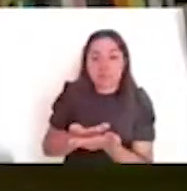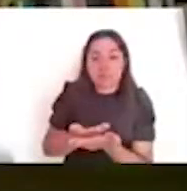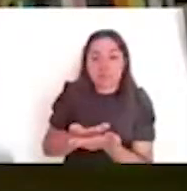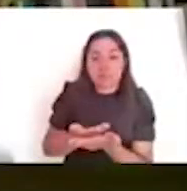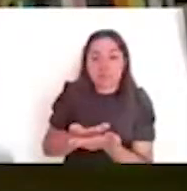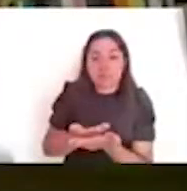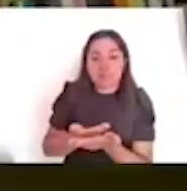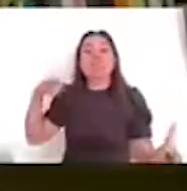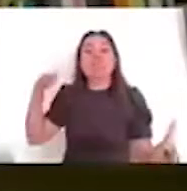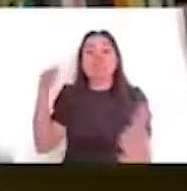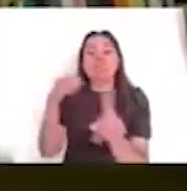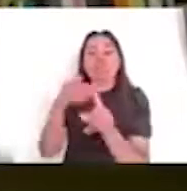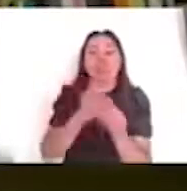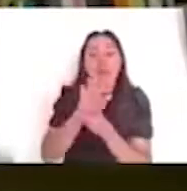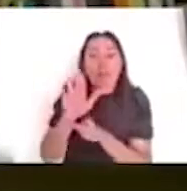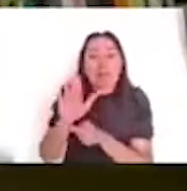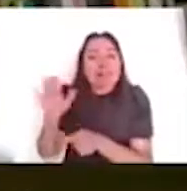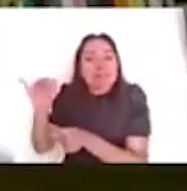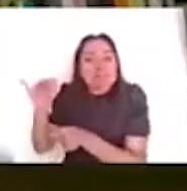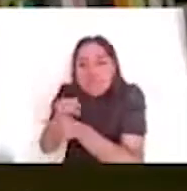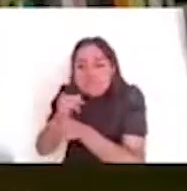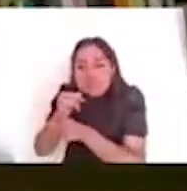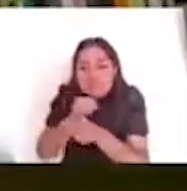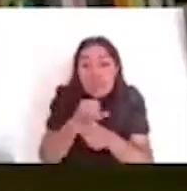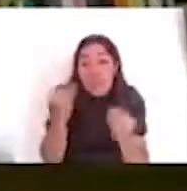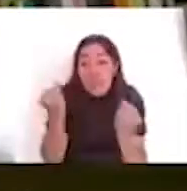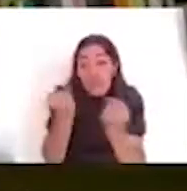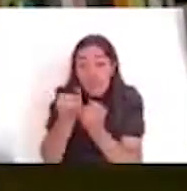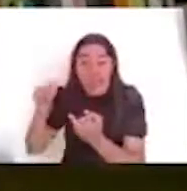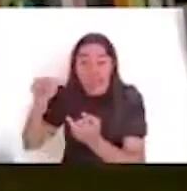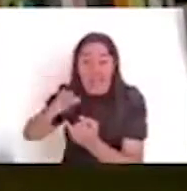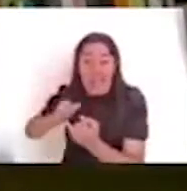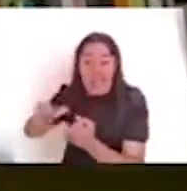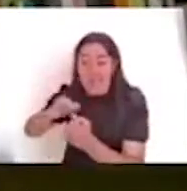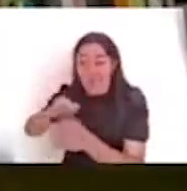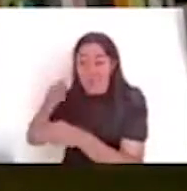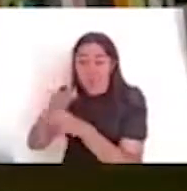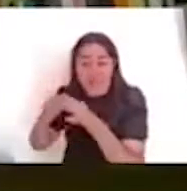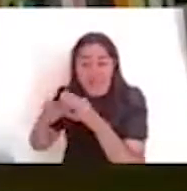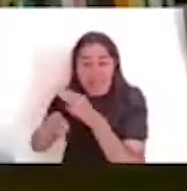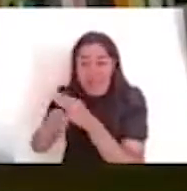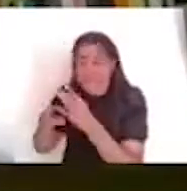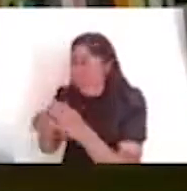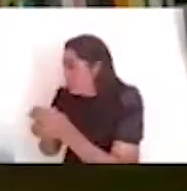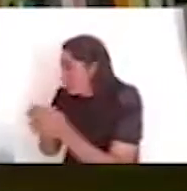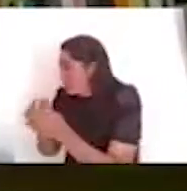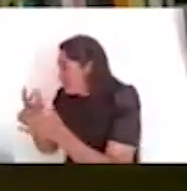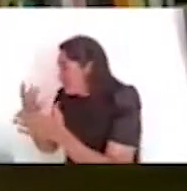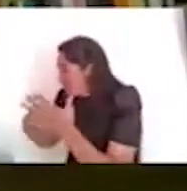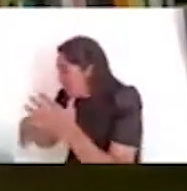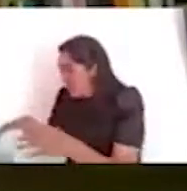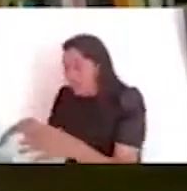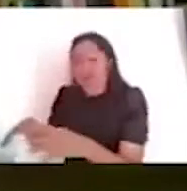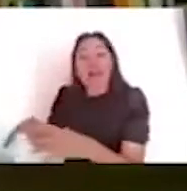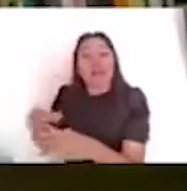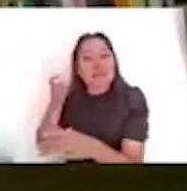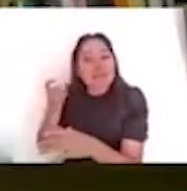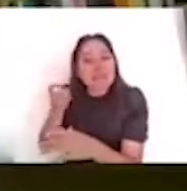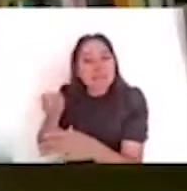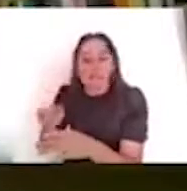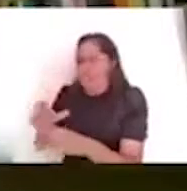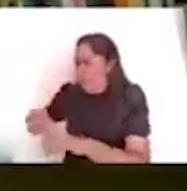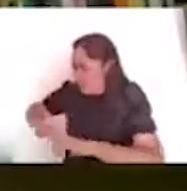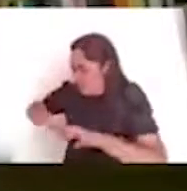proteger este patrimonio arqueológico, se encuentra en el Centro Histórico de la Ciudad de México, pero también, de alguna manera, hay,